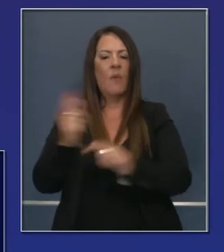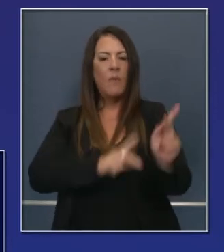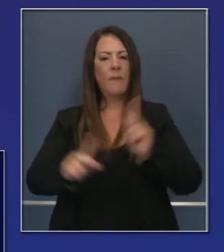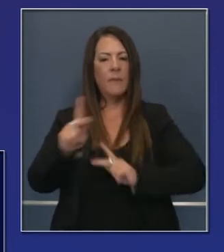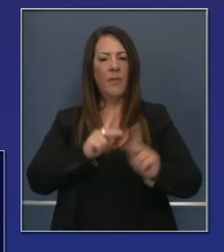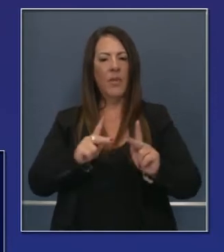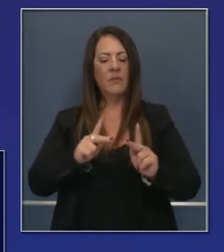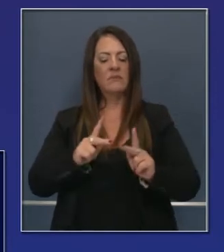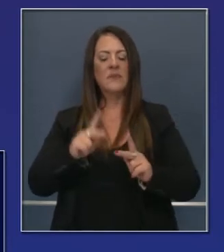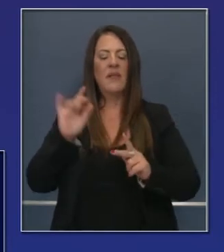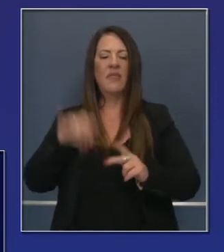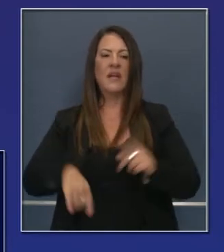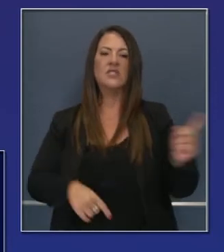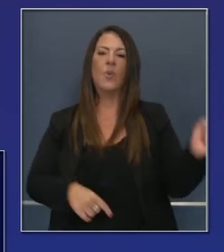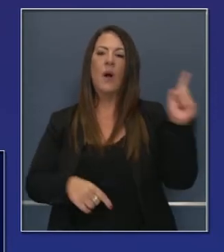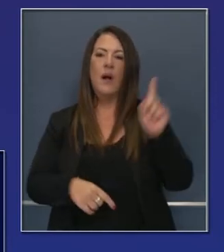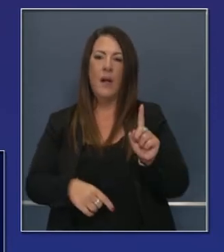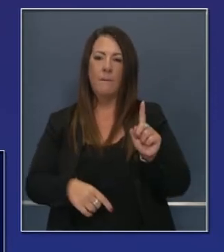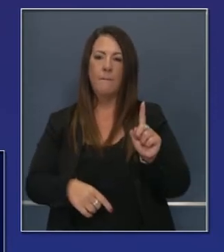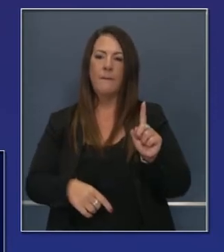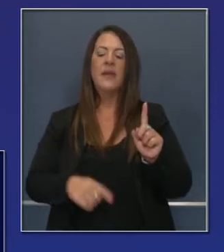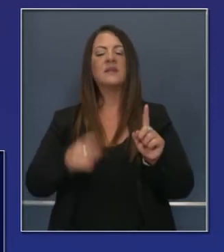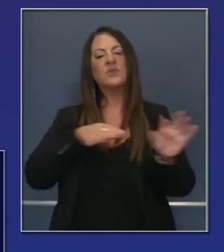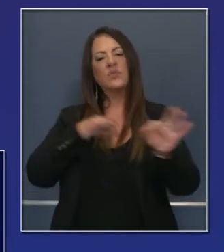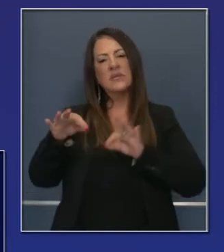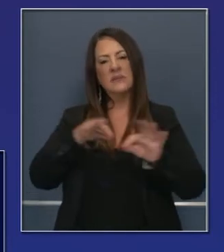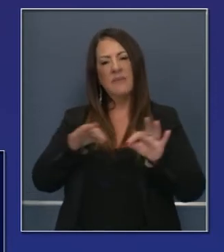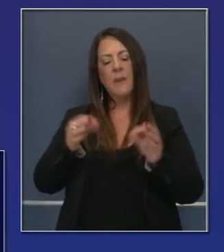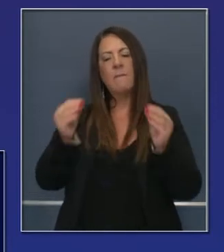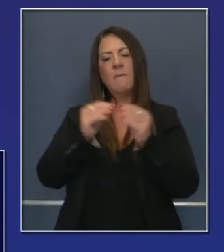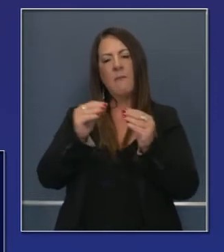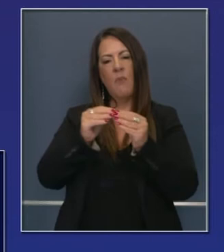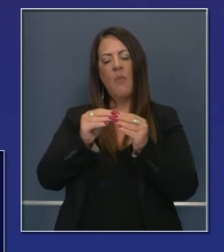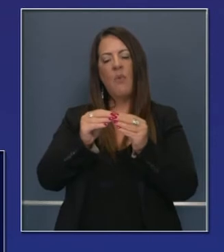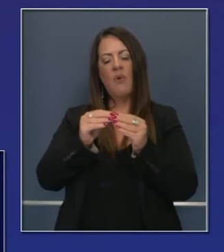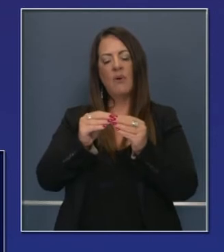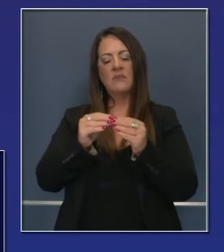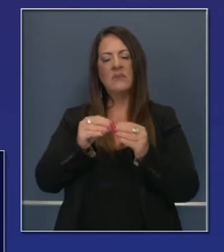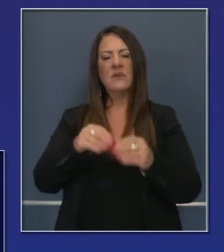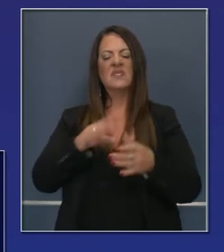entendernos bien con todo el mundo. Lourdes está aquí para explicarnos un poco mejor